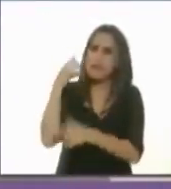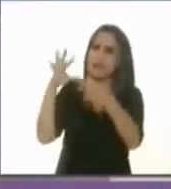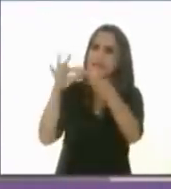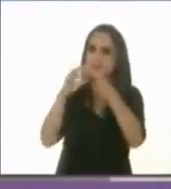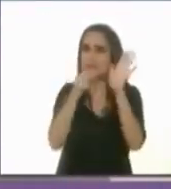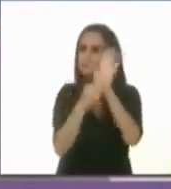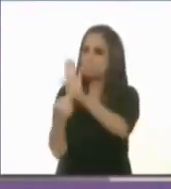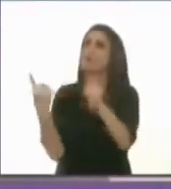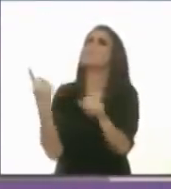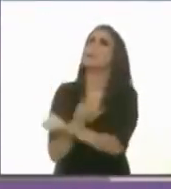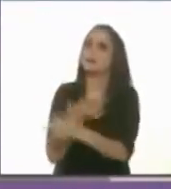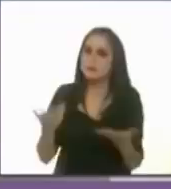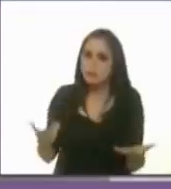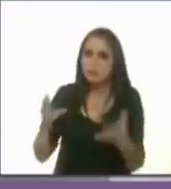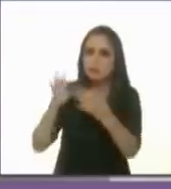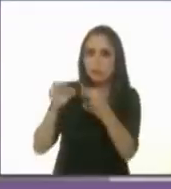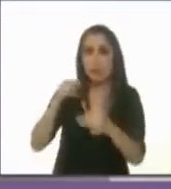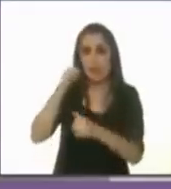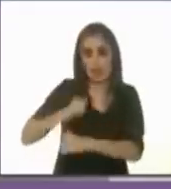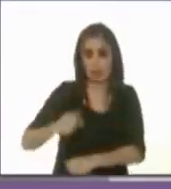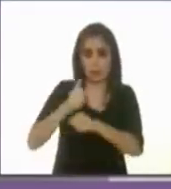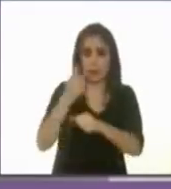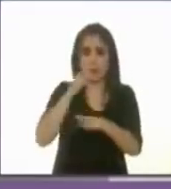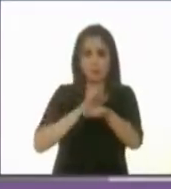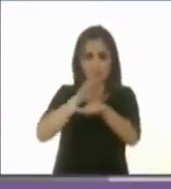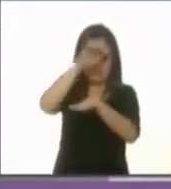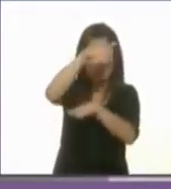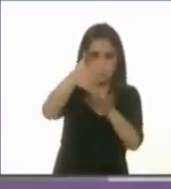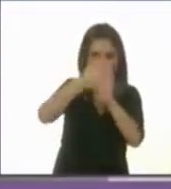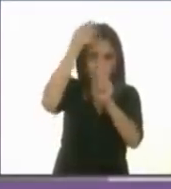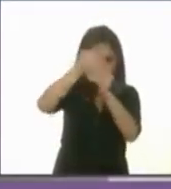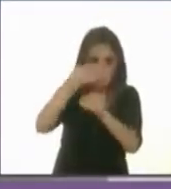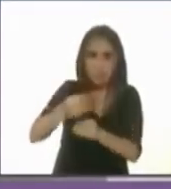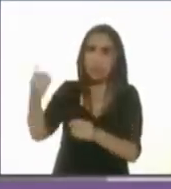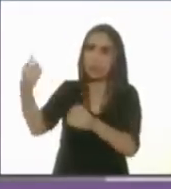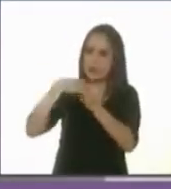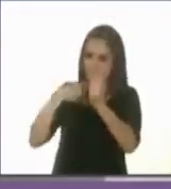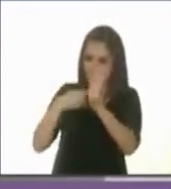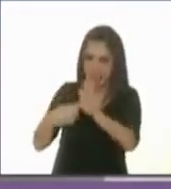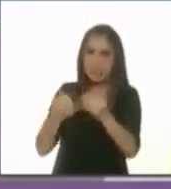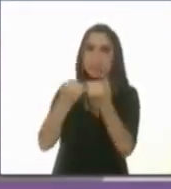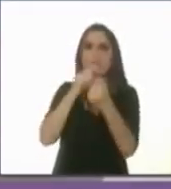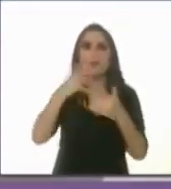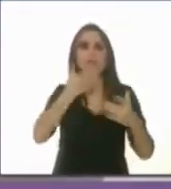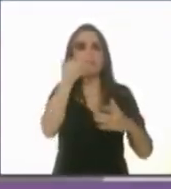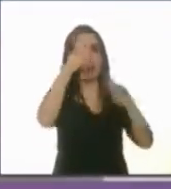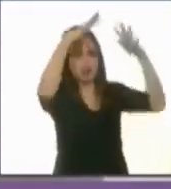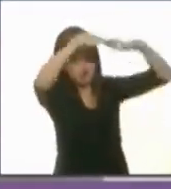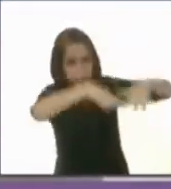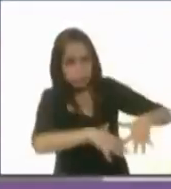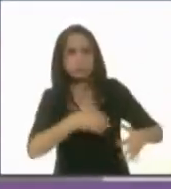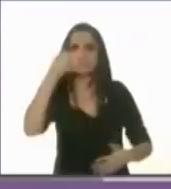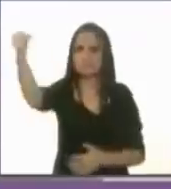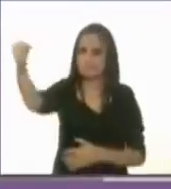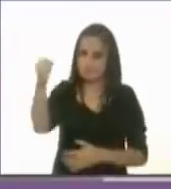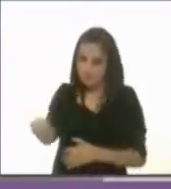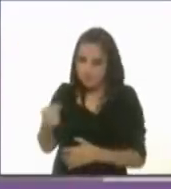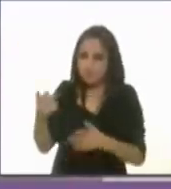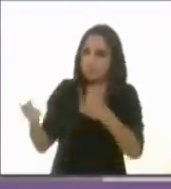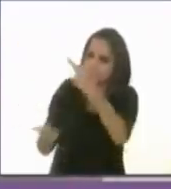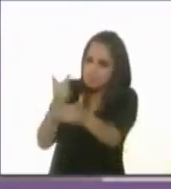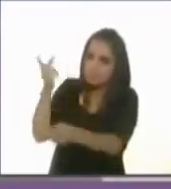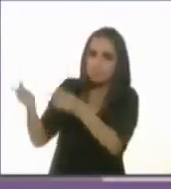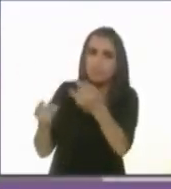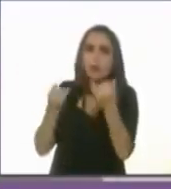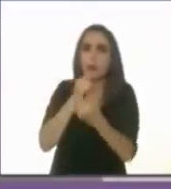se sabe del segundo piso, lo pidió la autoridad. Lo que te han sacado del répsamen, lo sabemos porque te lo pidió la autoridad. Lo más reciente lo acaban de